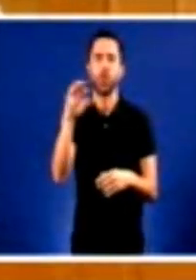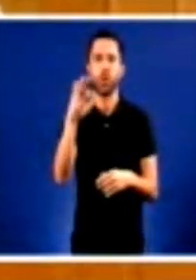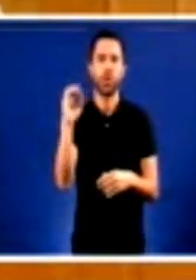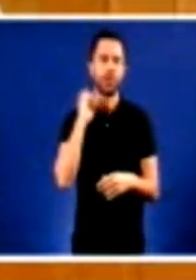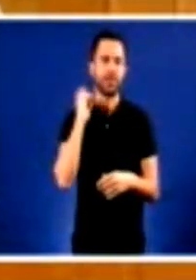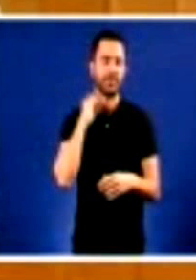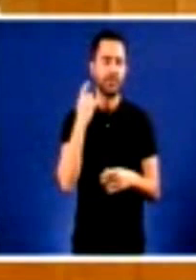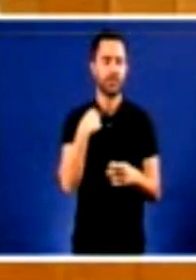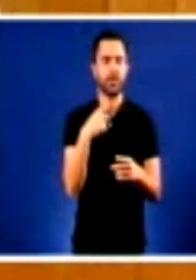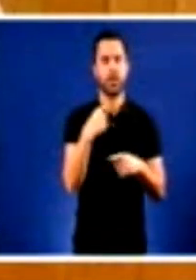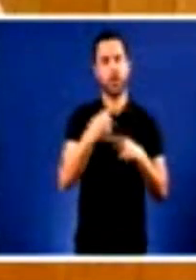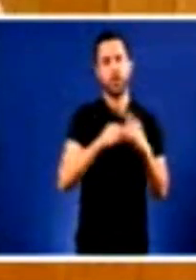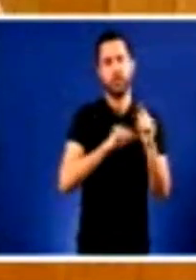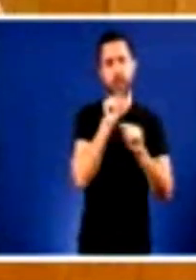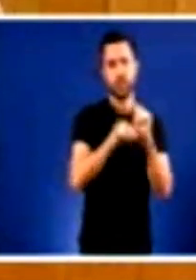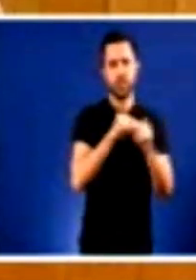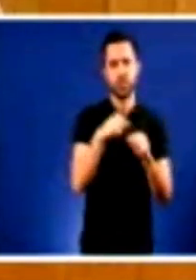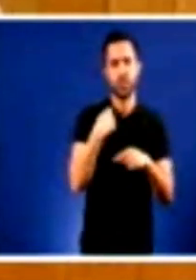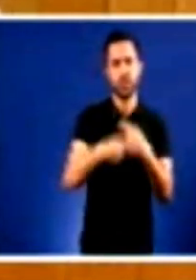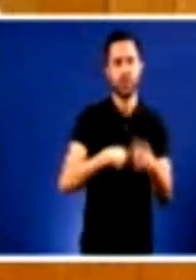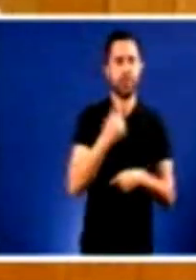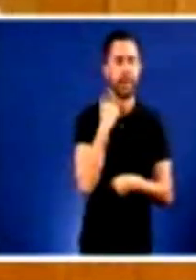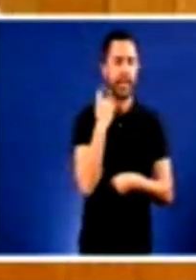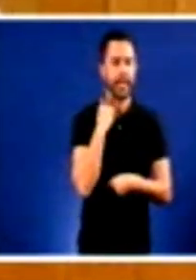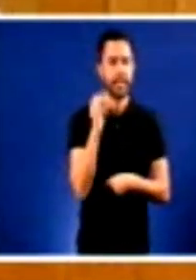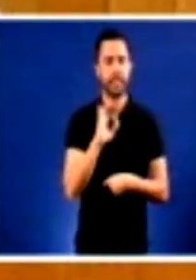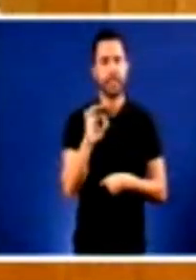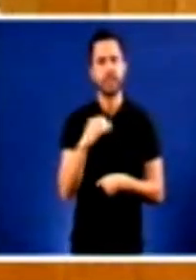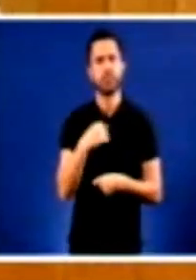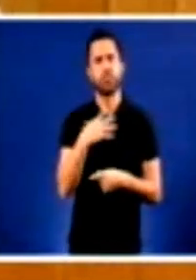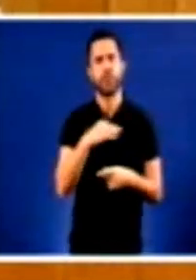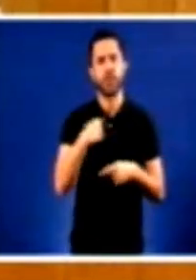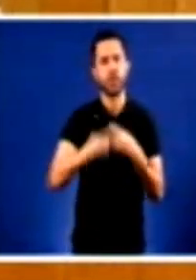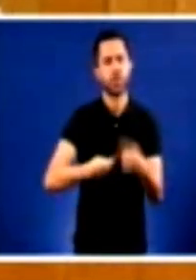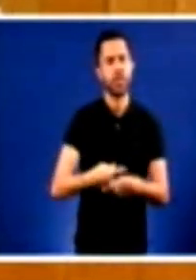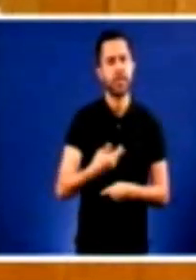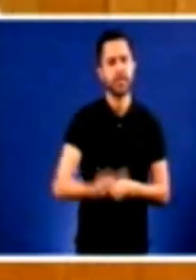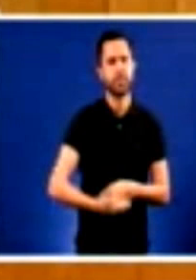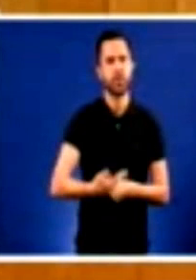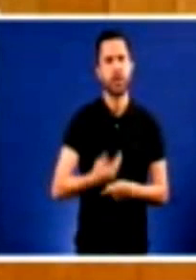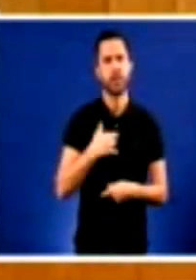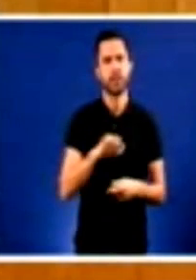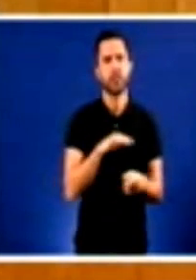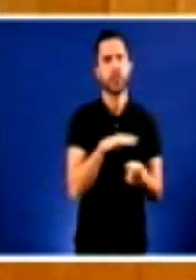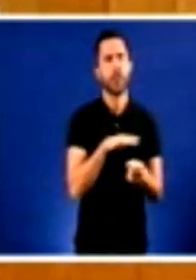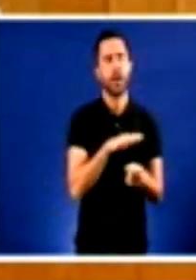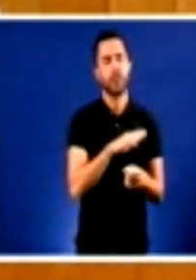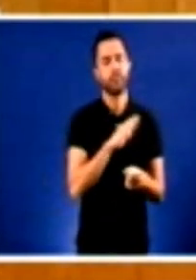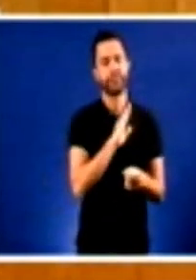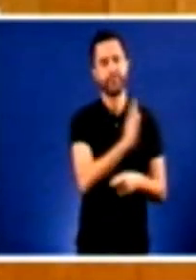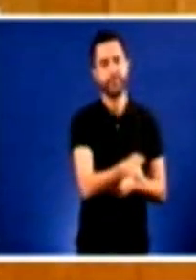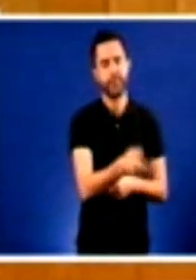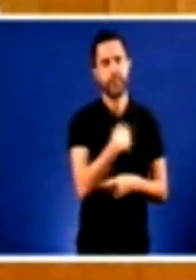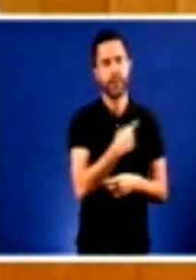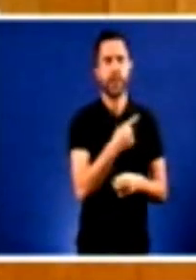como meninsitis ou sepsis, que poden deixar secuelas importantes e producen a morte en aproximadamente un